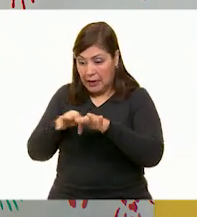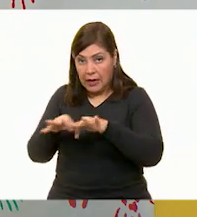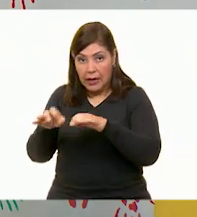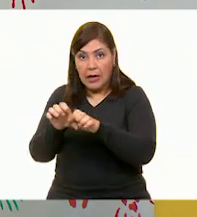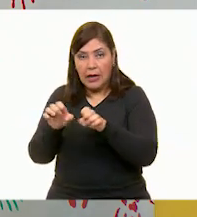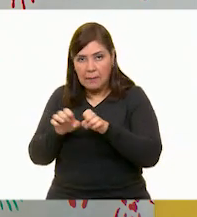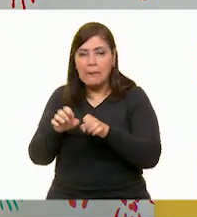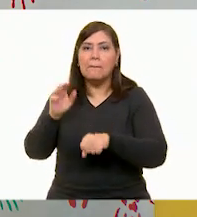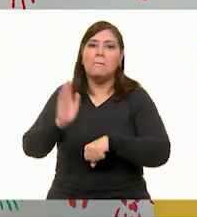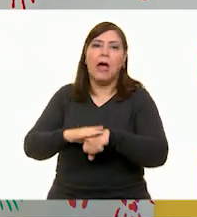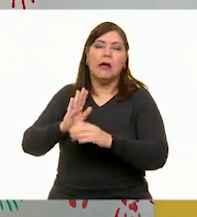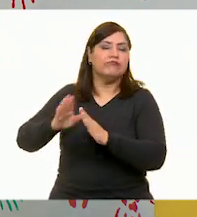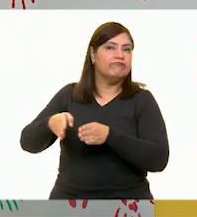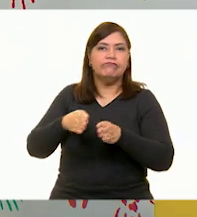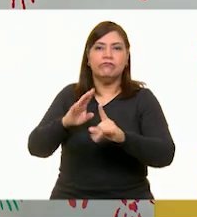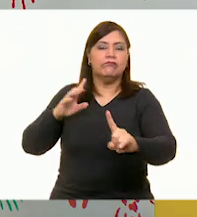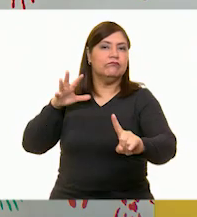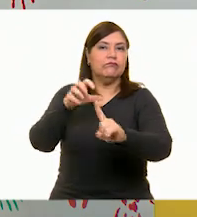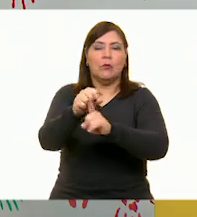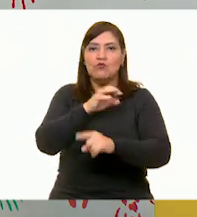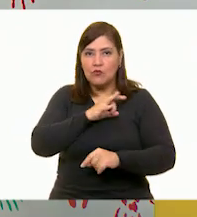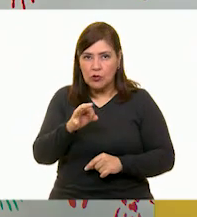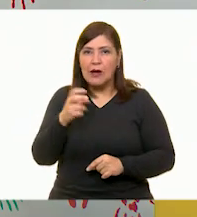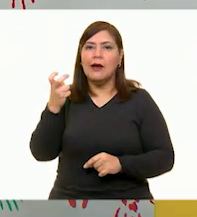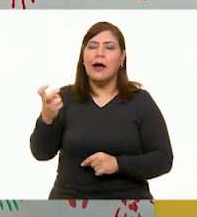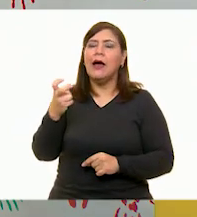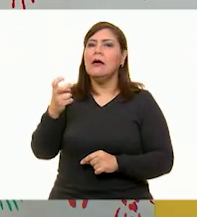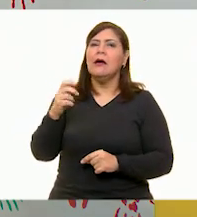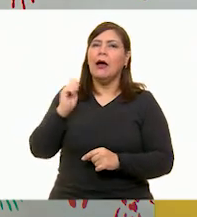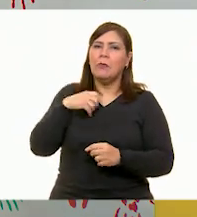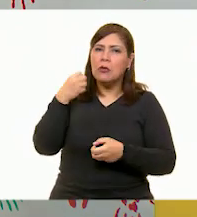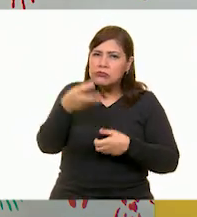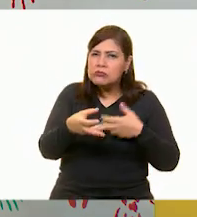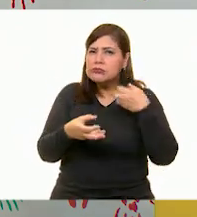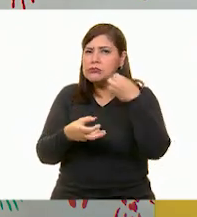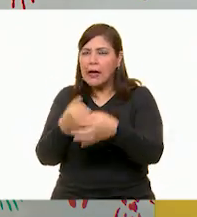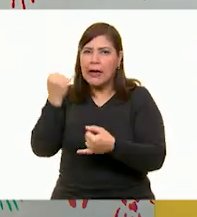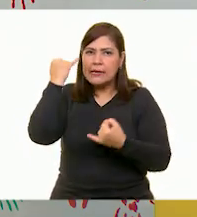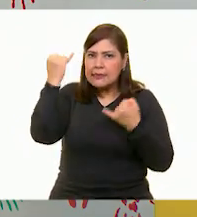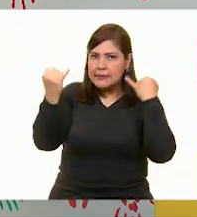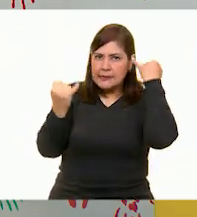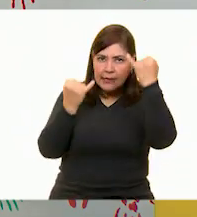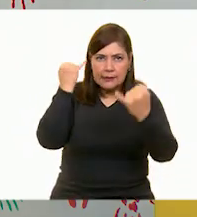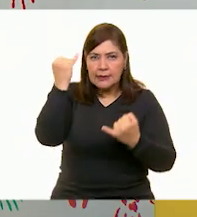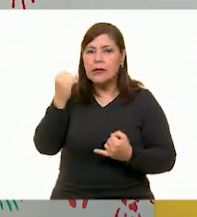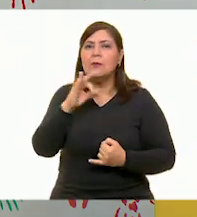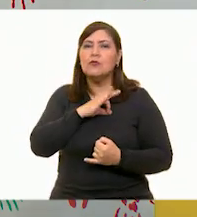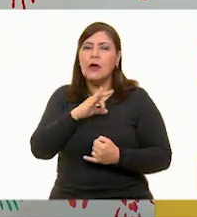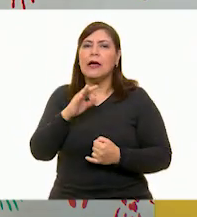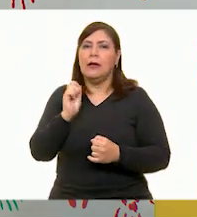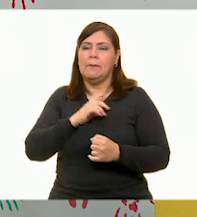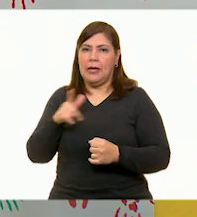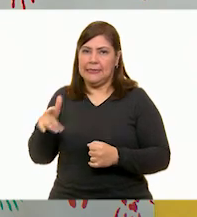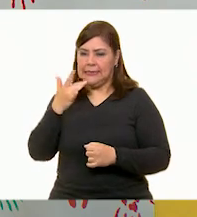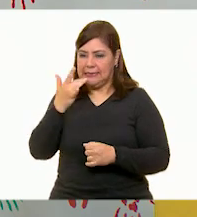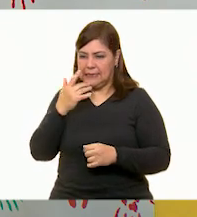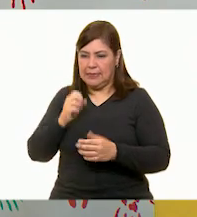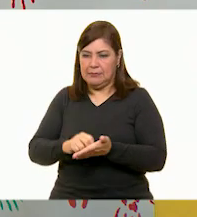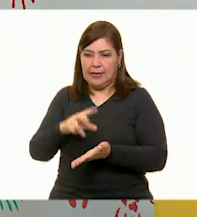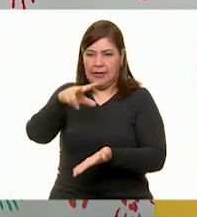atinados comentarios, niñas, niños y adolescentes, ayudemos a que salte la primera piedra, la ranita.